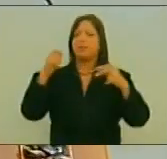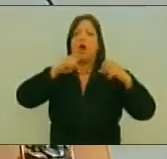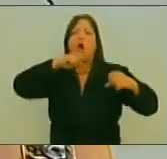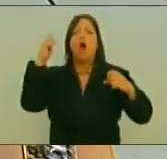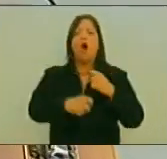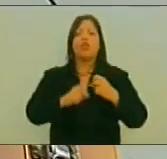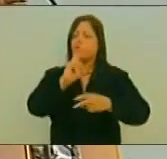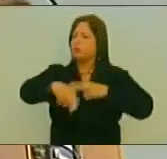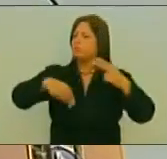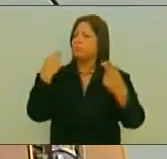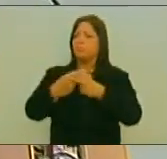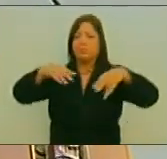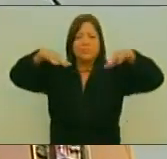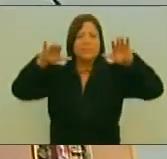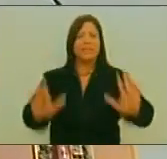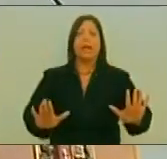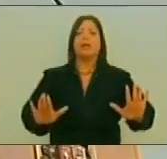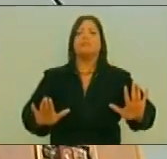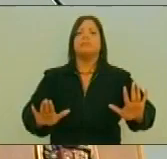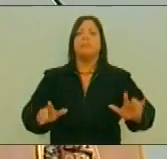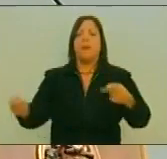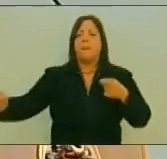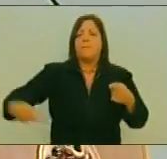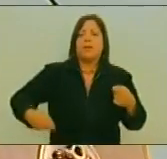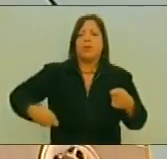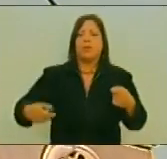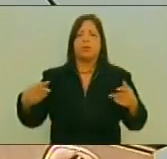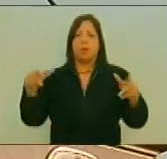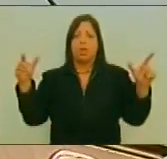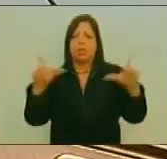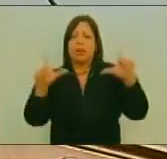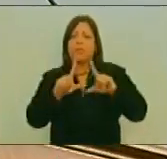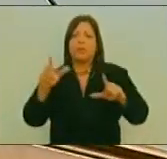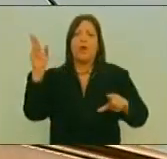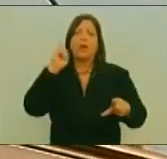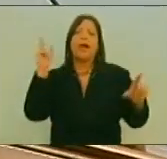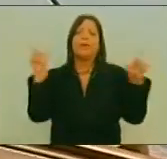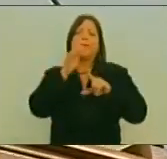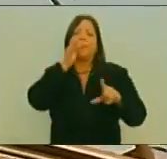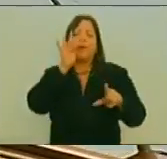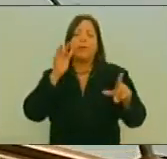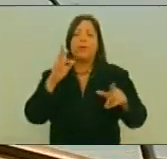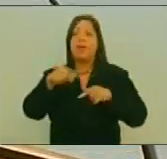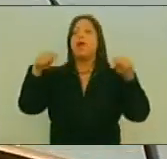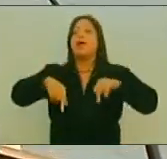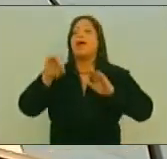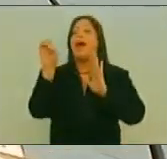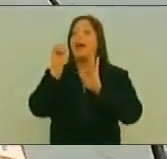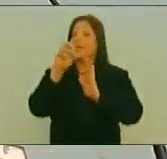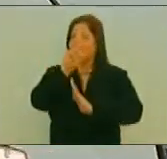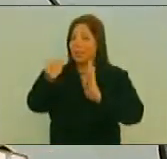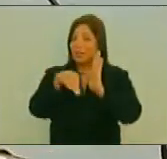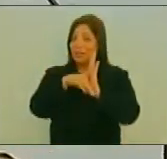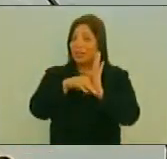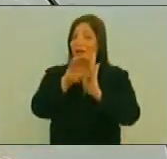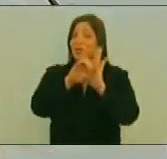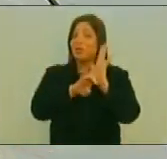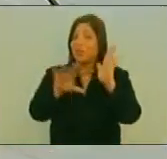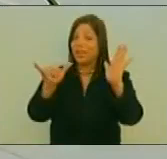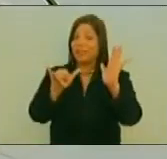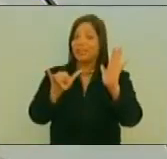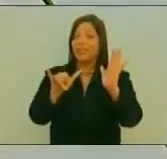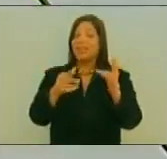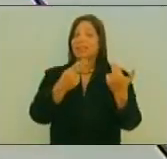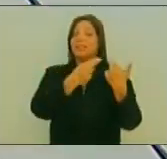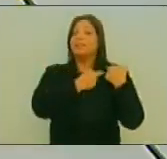odio Dijo Basta A la manipulación Mediática Y esta asamblea Nacional Constituyente Tiene entre